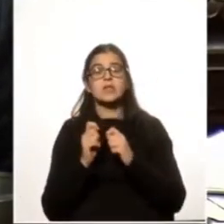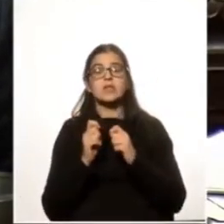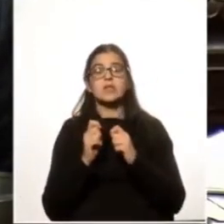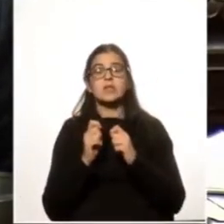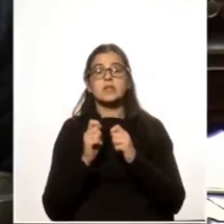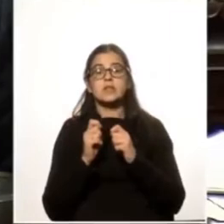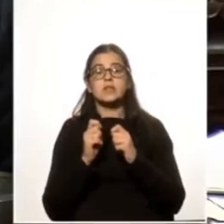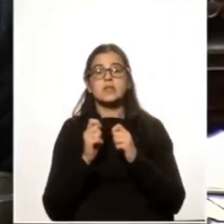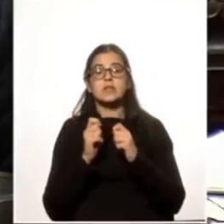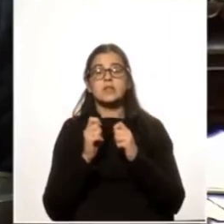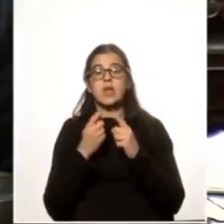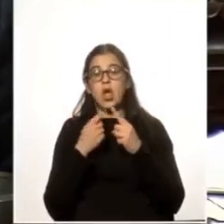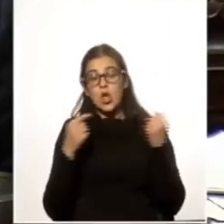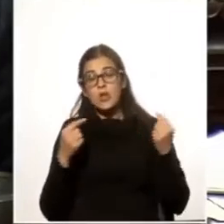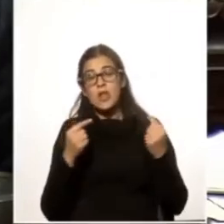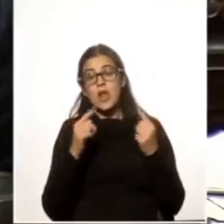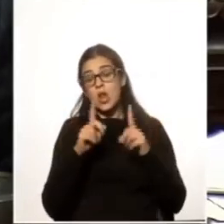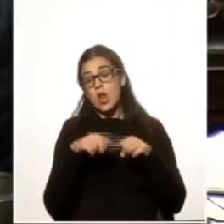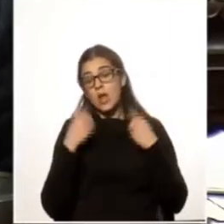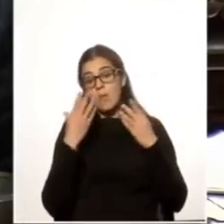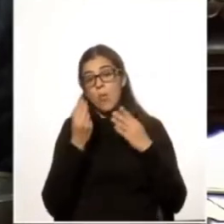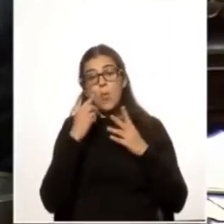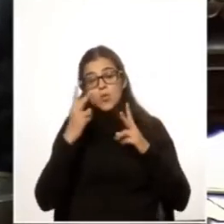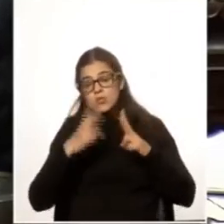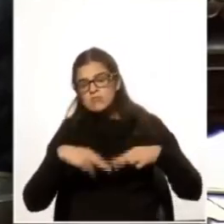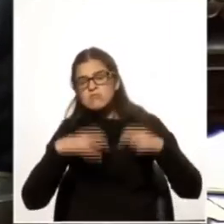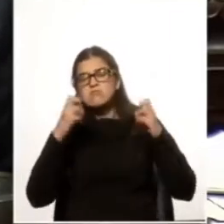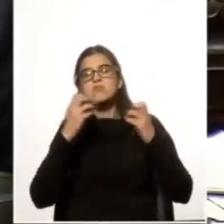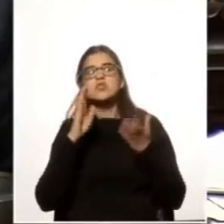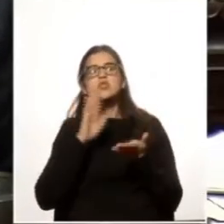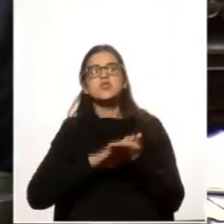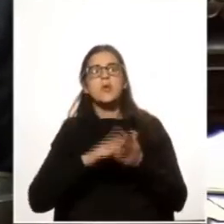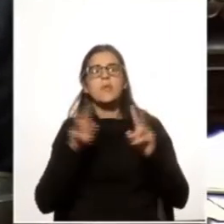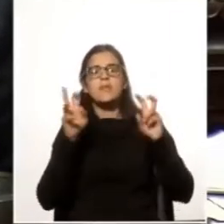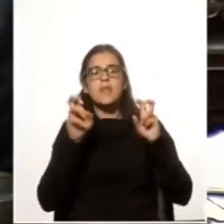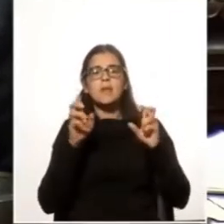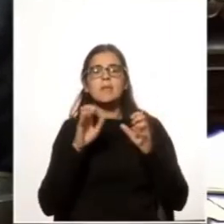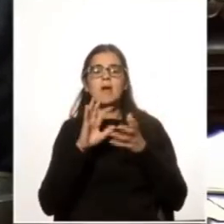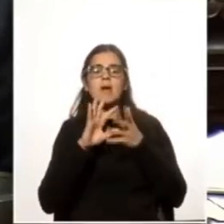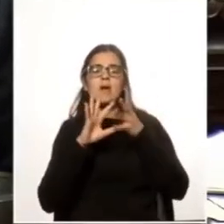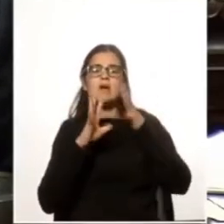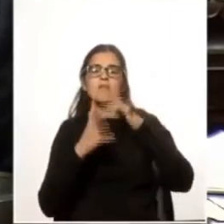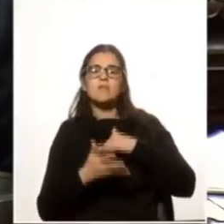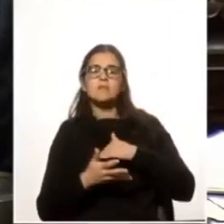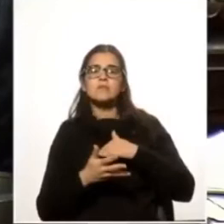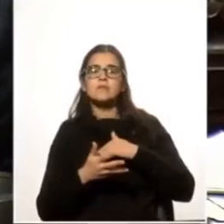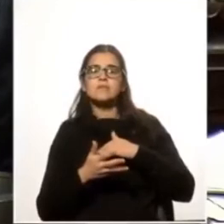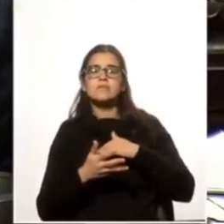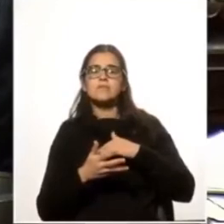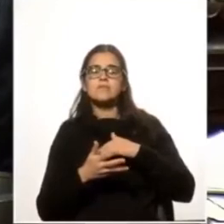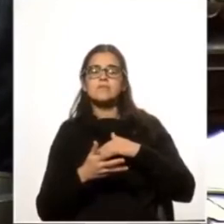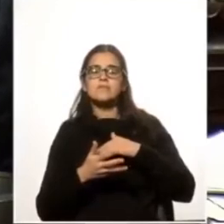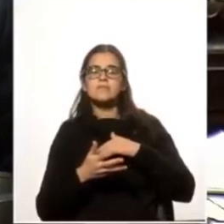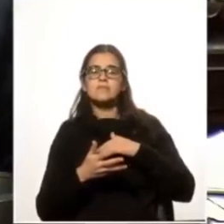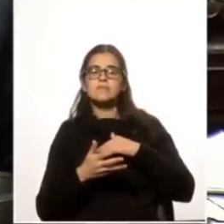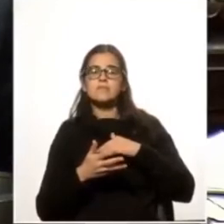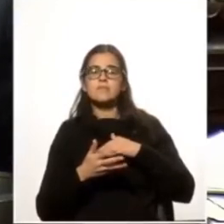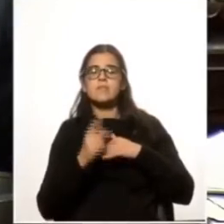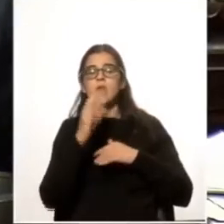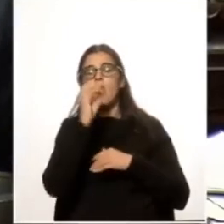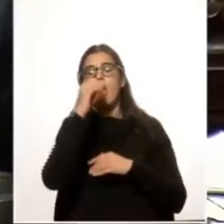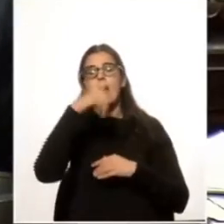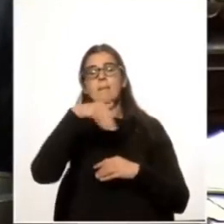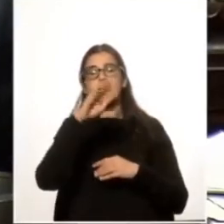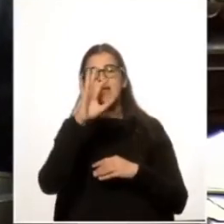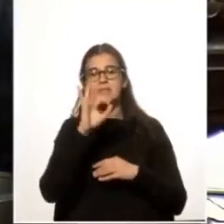cosa a lo que muchos analistas se refieren como una OMC